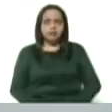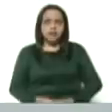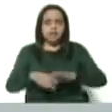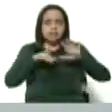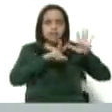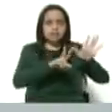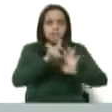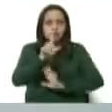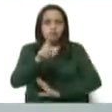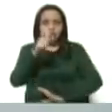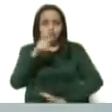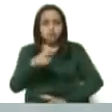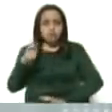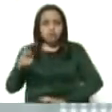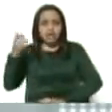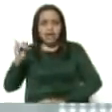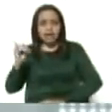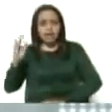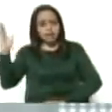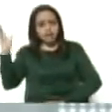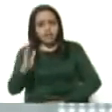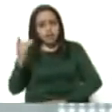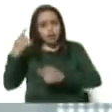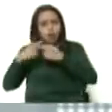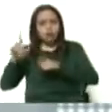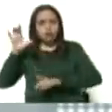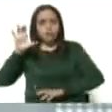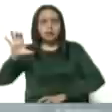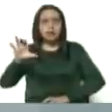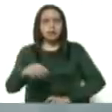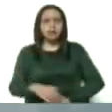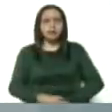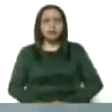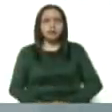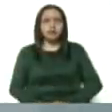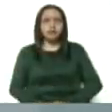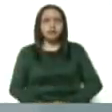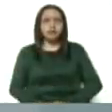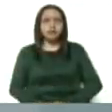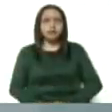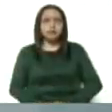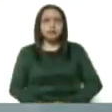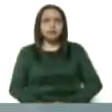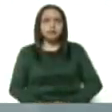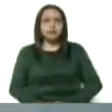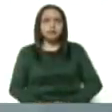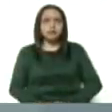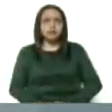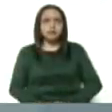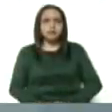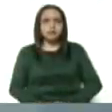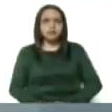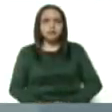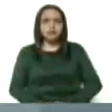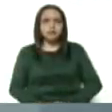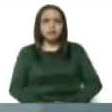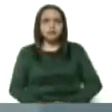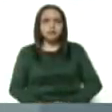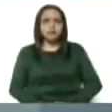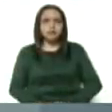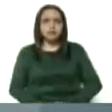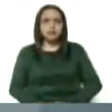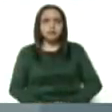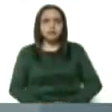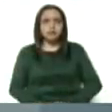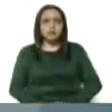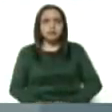importados, sumándole los otros seis correspondientes a los casos